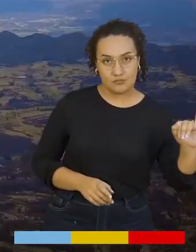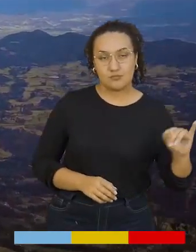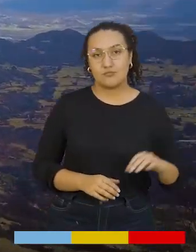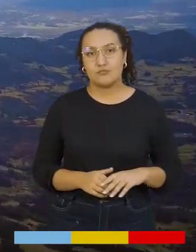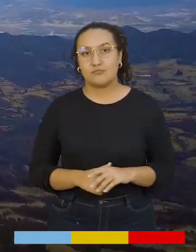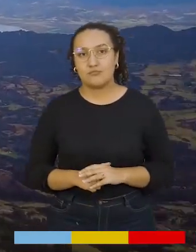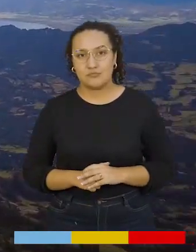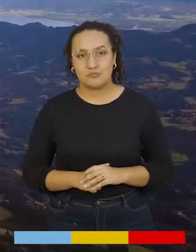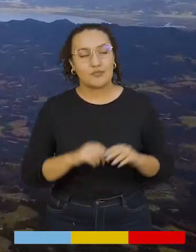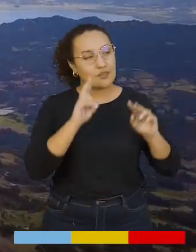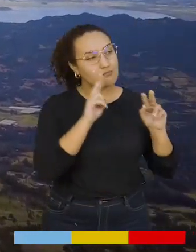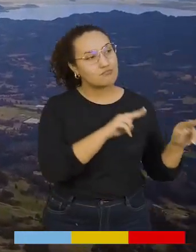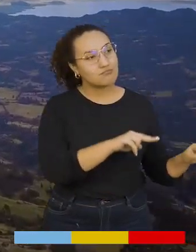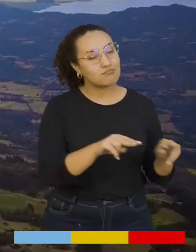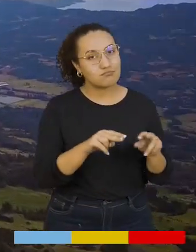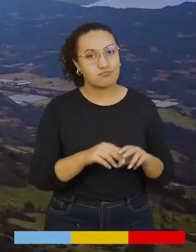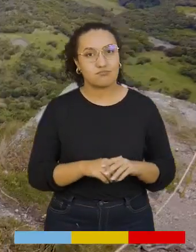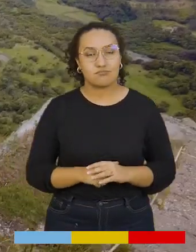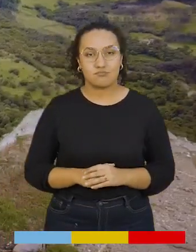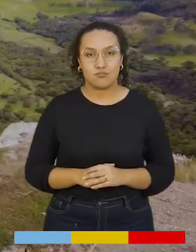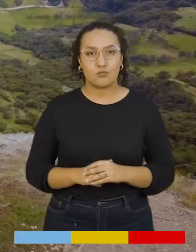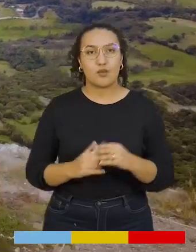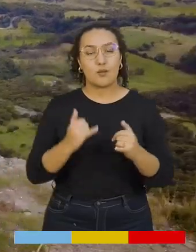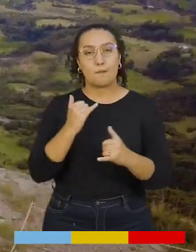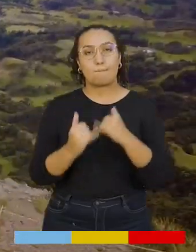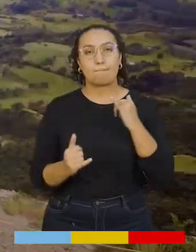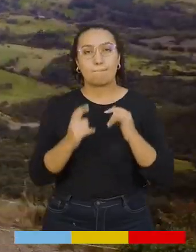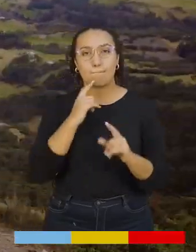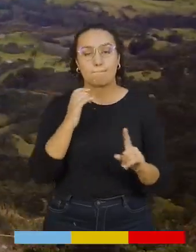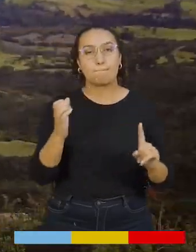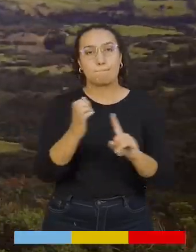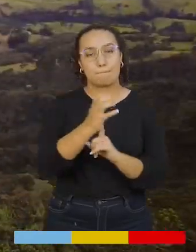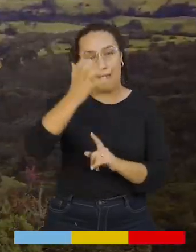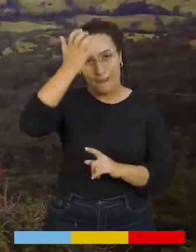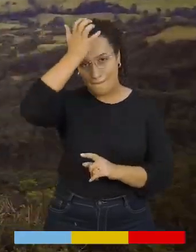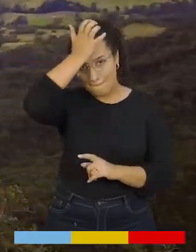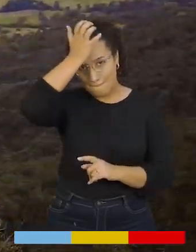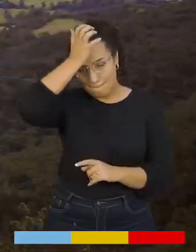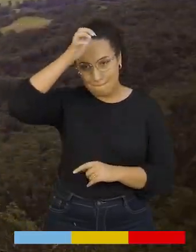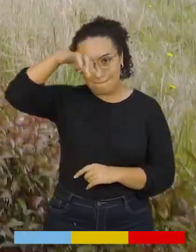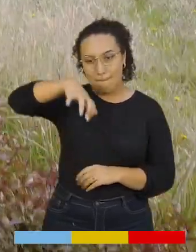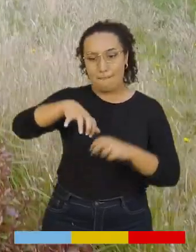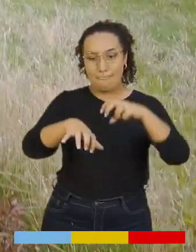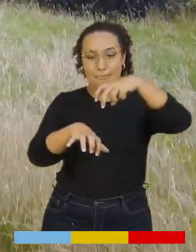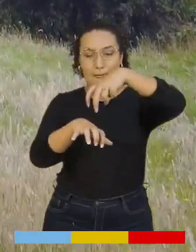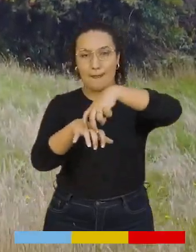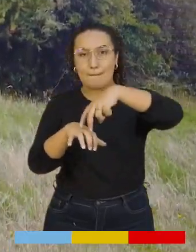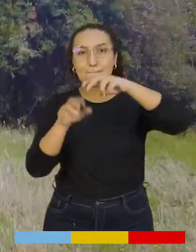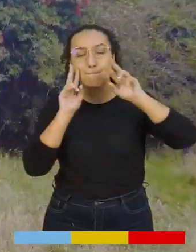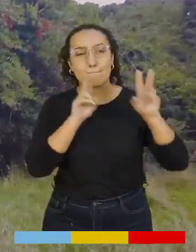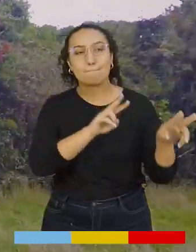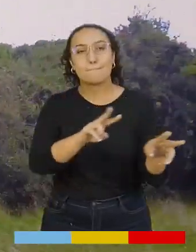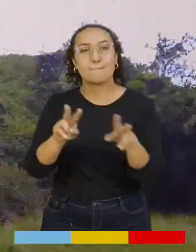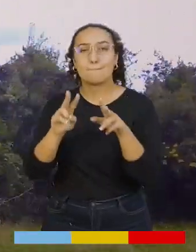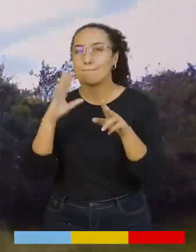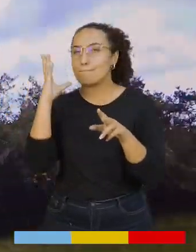el mirador del Dios Fú. Y de últimas vamos a encontrar Piedra Colgada, que es uno de los mejores miradores del Valle de Ubaté.